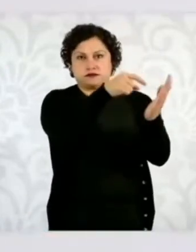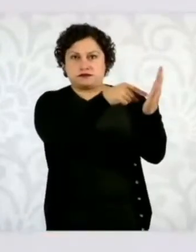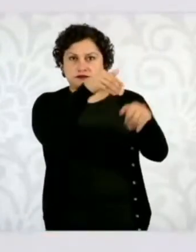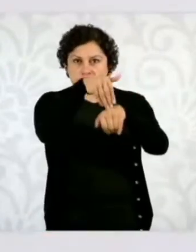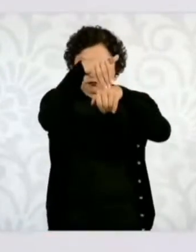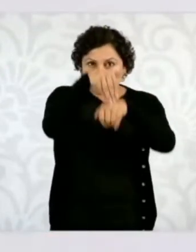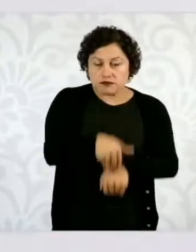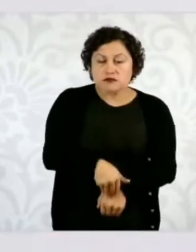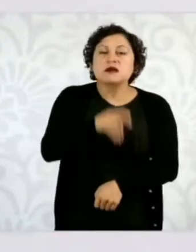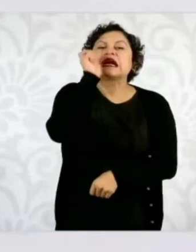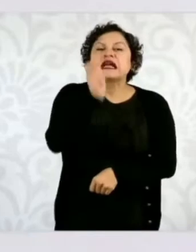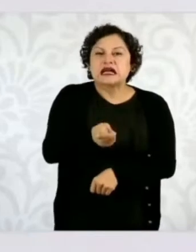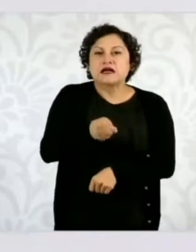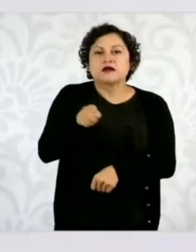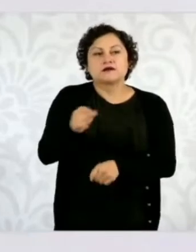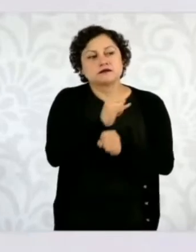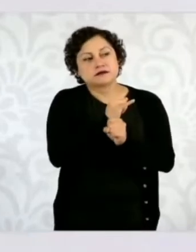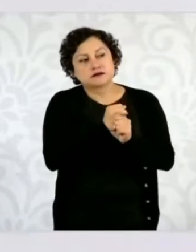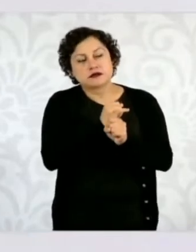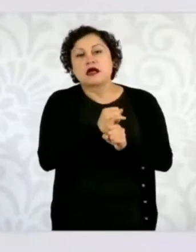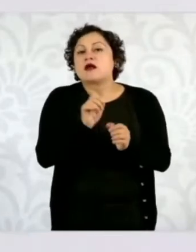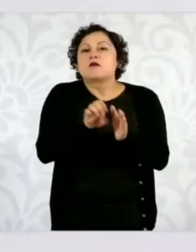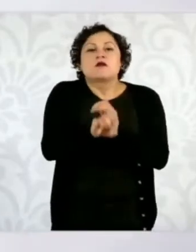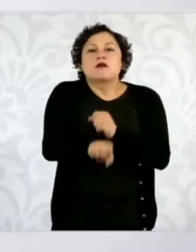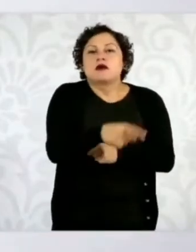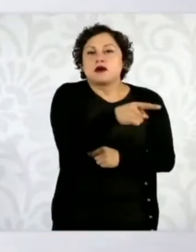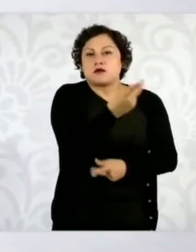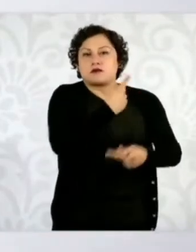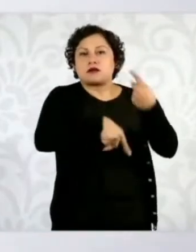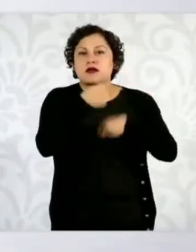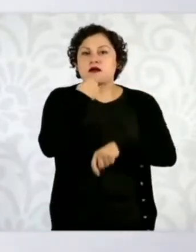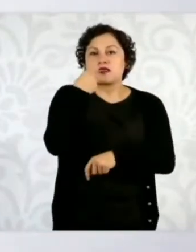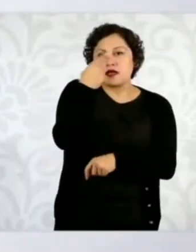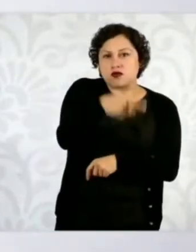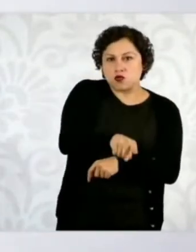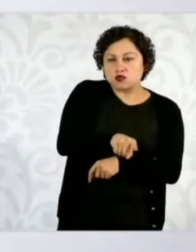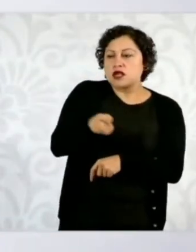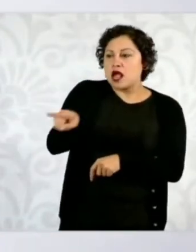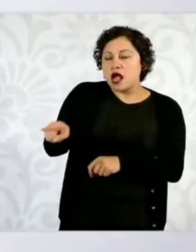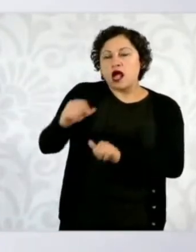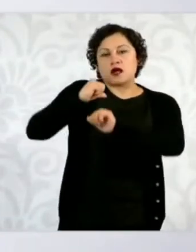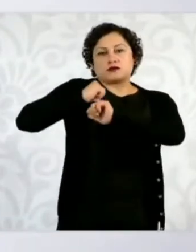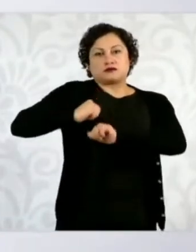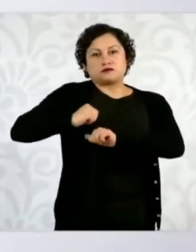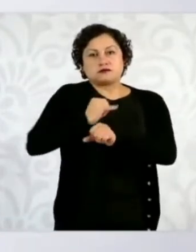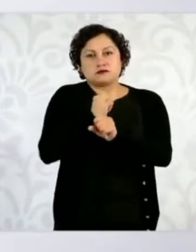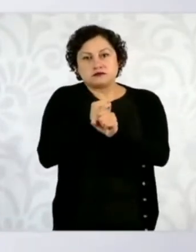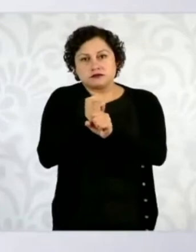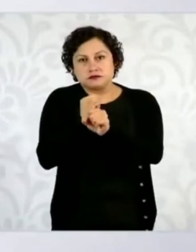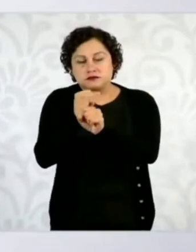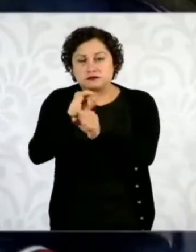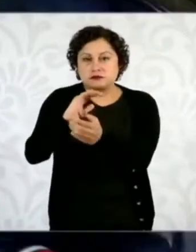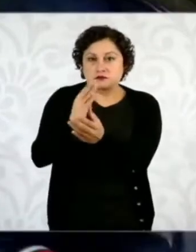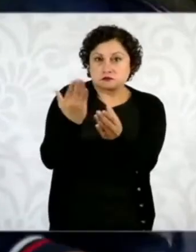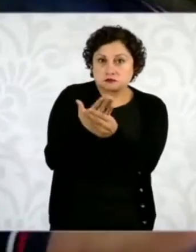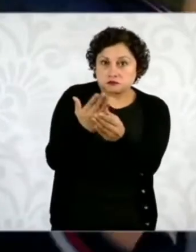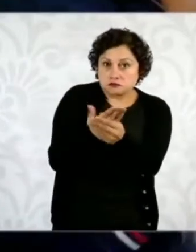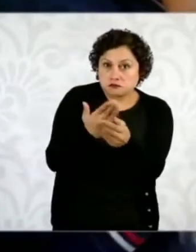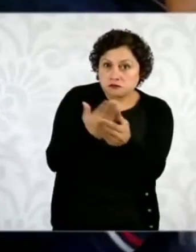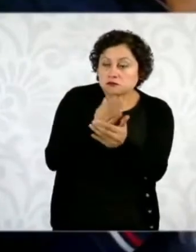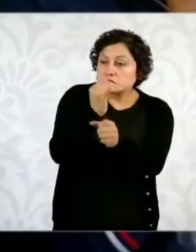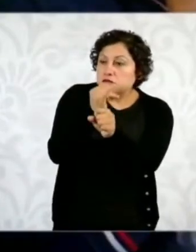a partir de una denuncia y a partir de las pruebas que tenga esa carpeta de investigación,